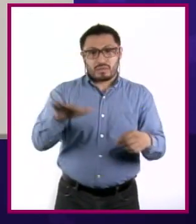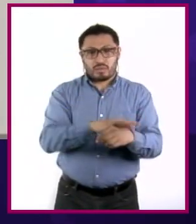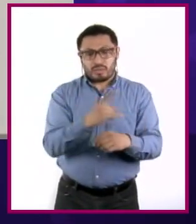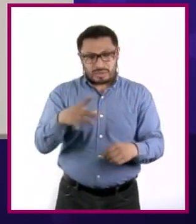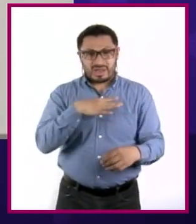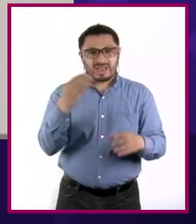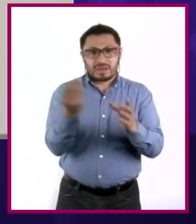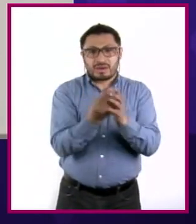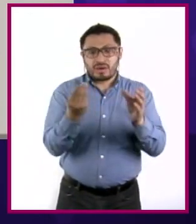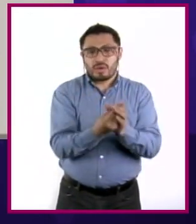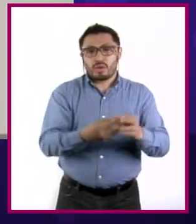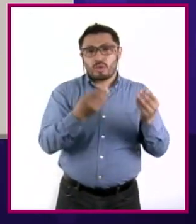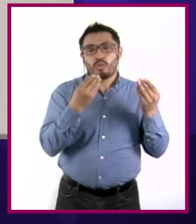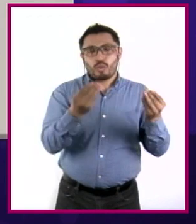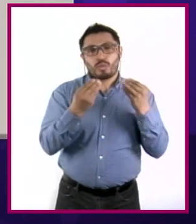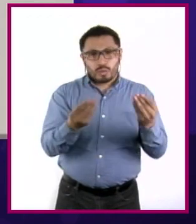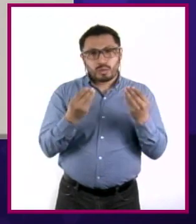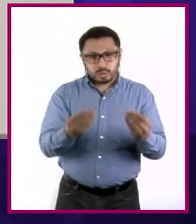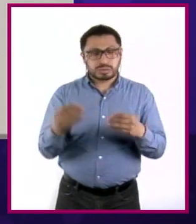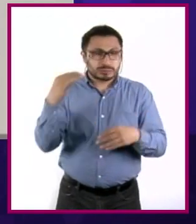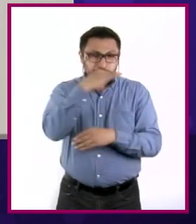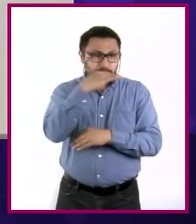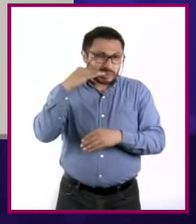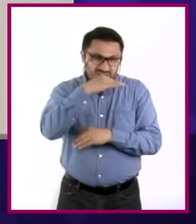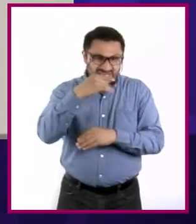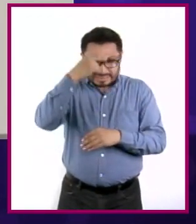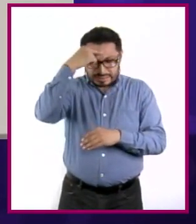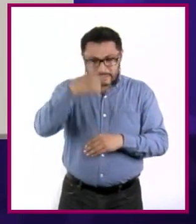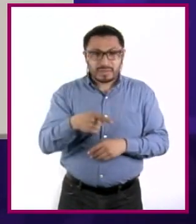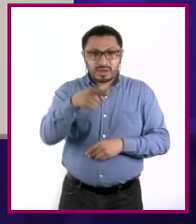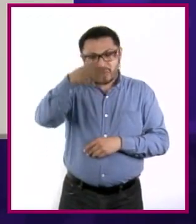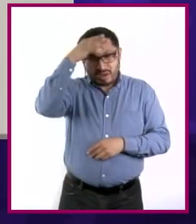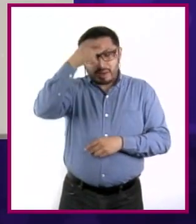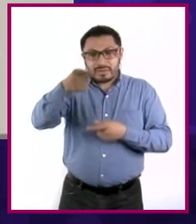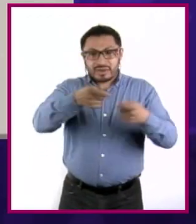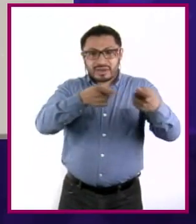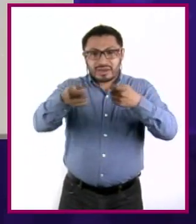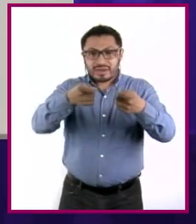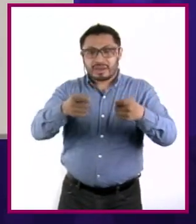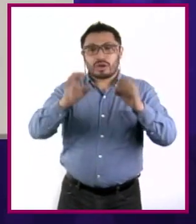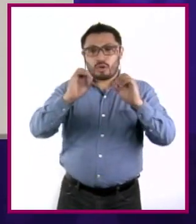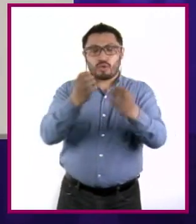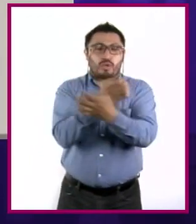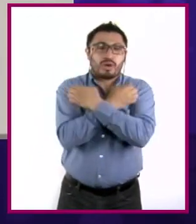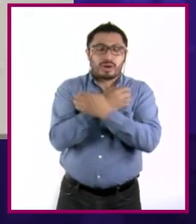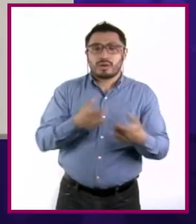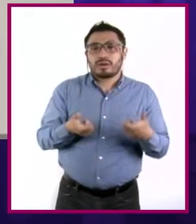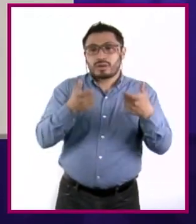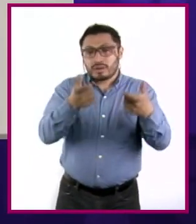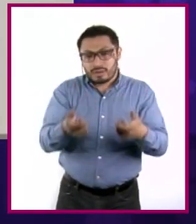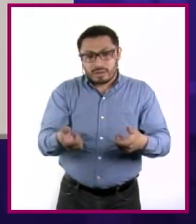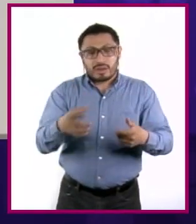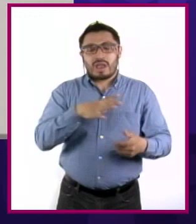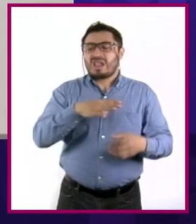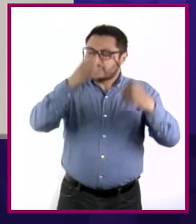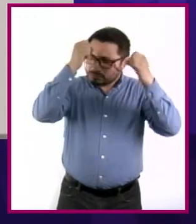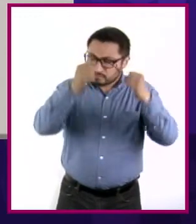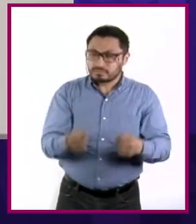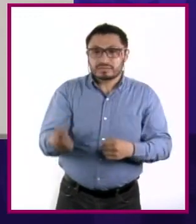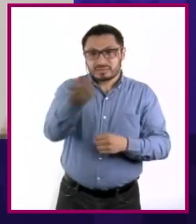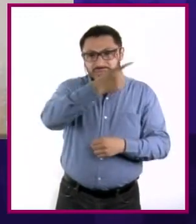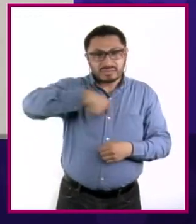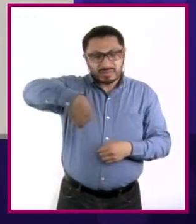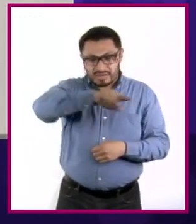cursos que son completamente gratuitos sobre finanzas personales o educación financiera, donde seguro podrán